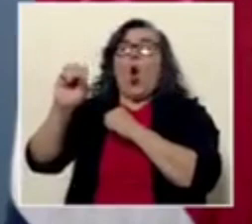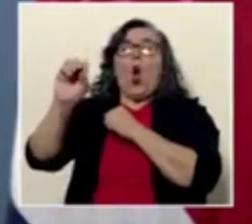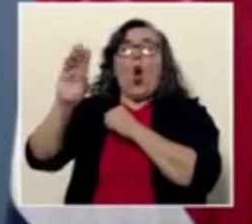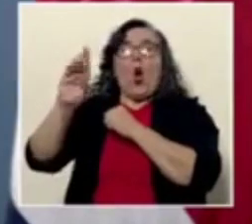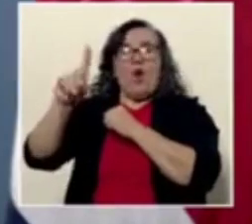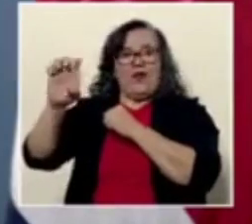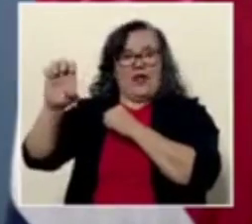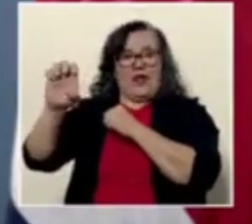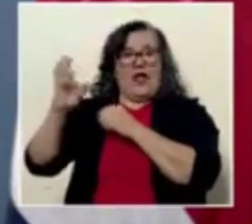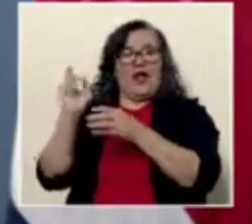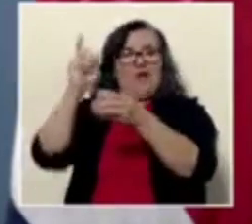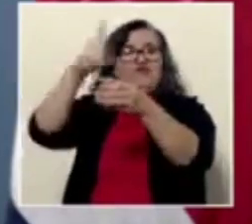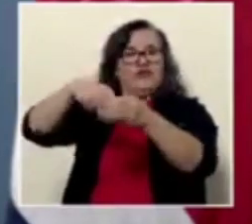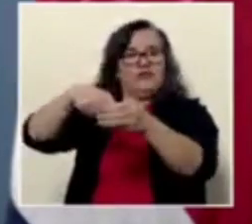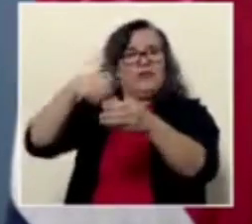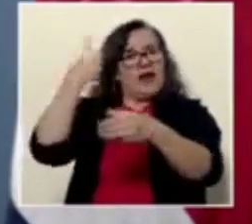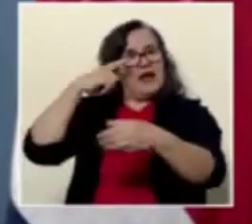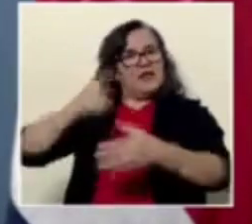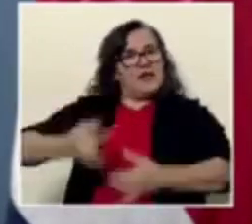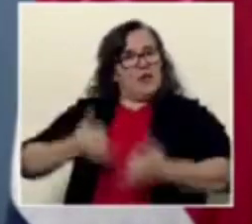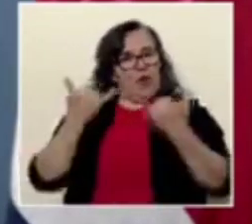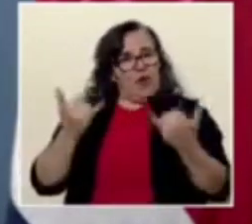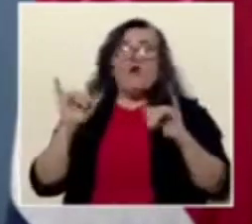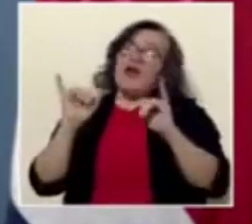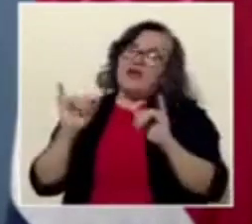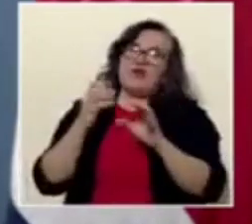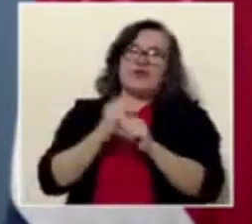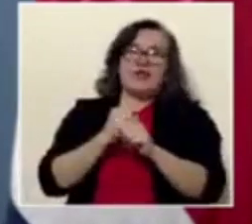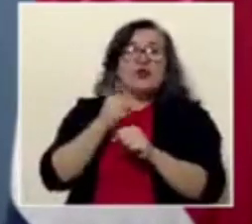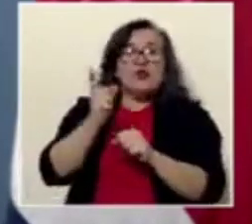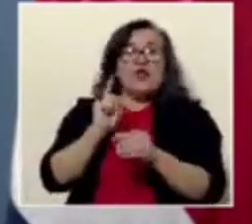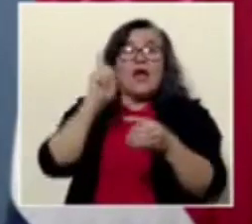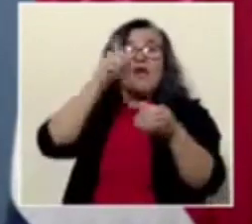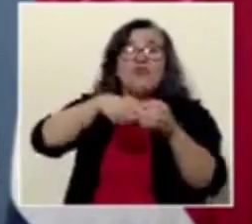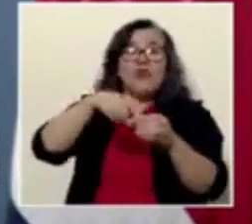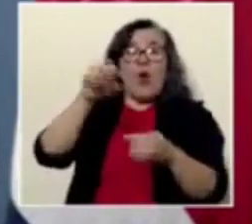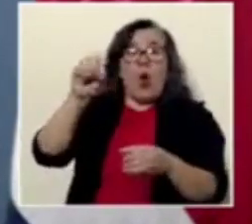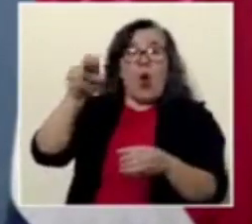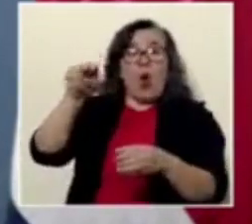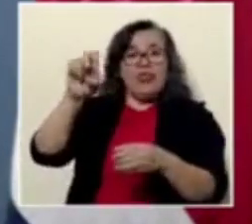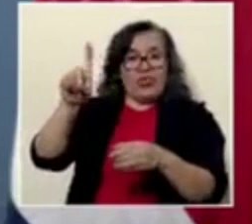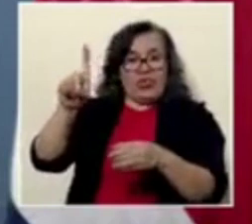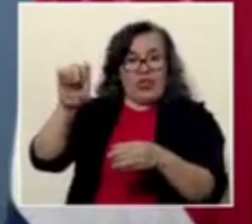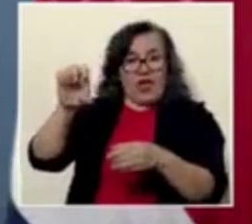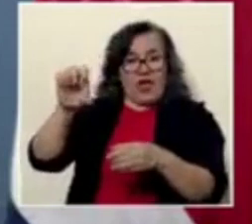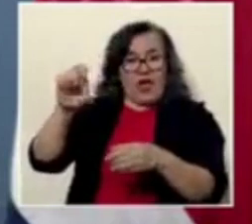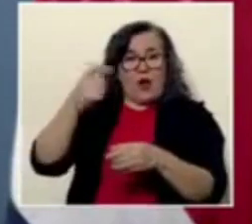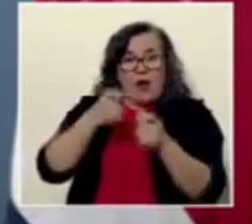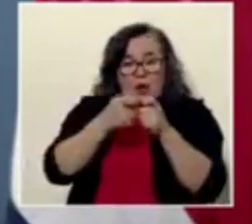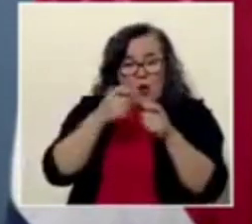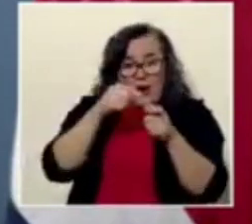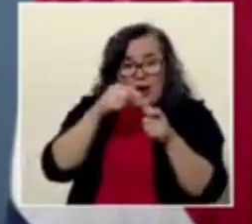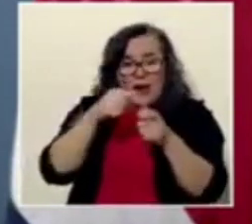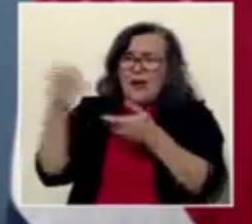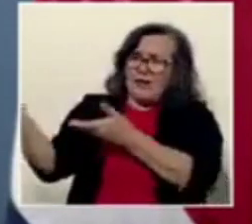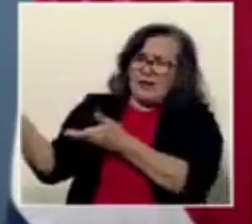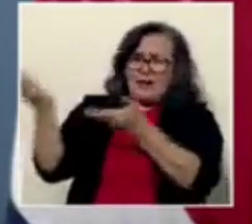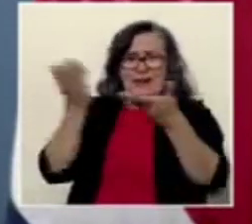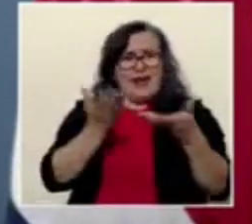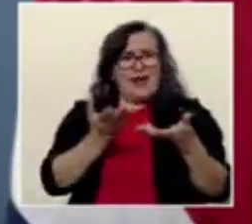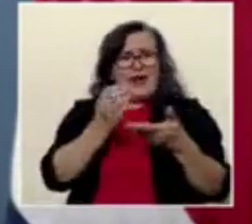modernos. Bueno, eso es lo que estamos haciendo. Si usted está registrado en la OCDE con esta molécula, tráigala a Costa Rica.